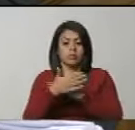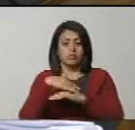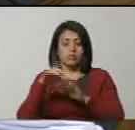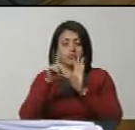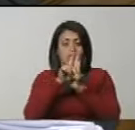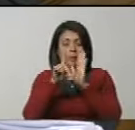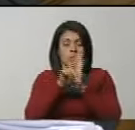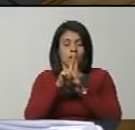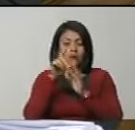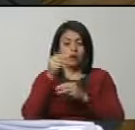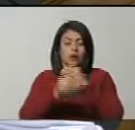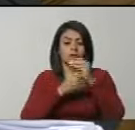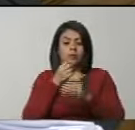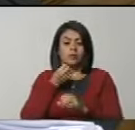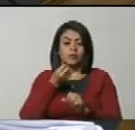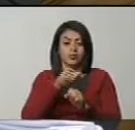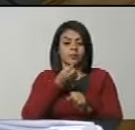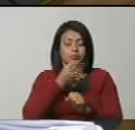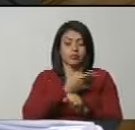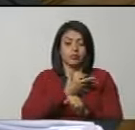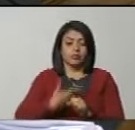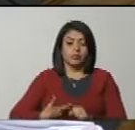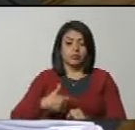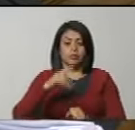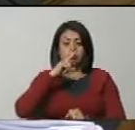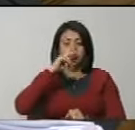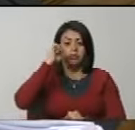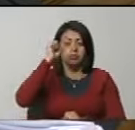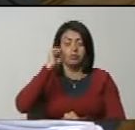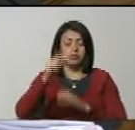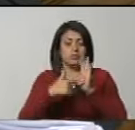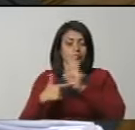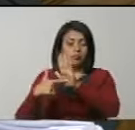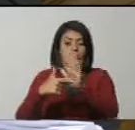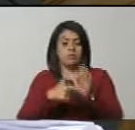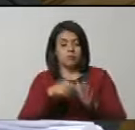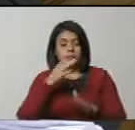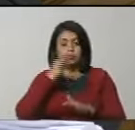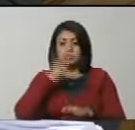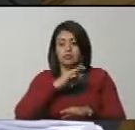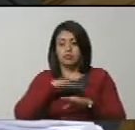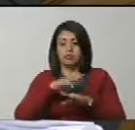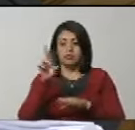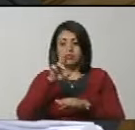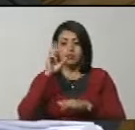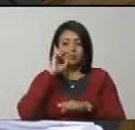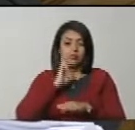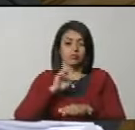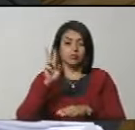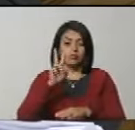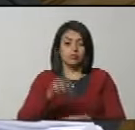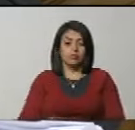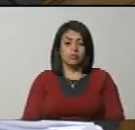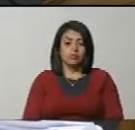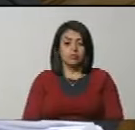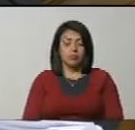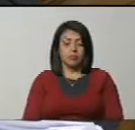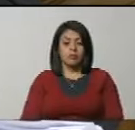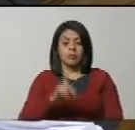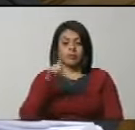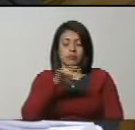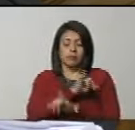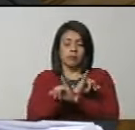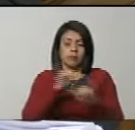decreto dictado por el Presidente de la República, debidamente publicado en Gaceta Oficial de la República Bolivariana de Venezuela.